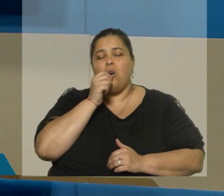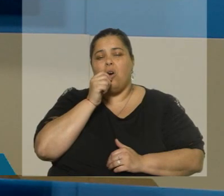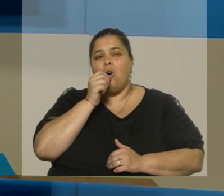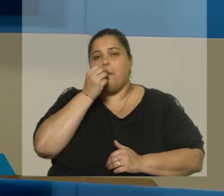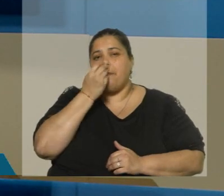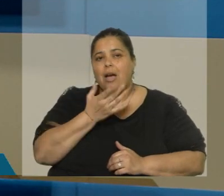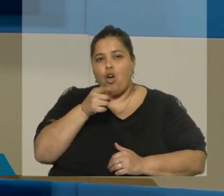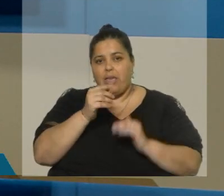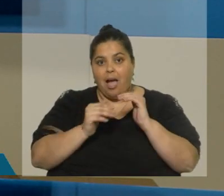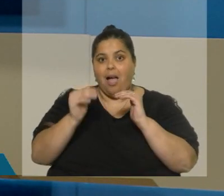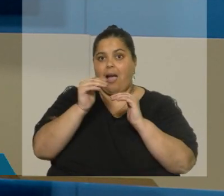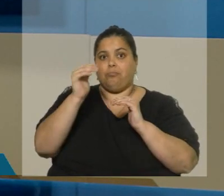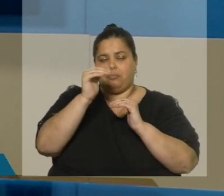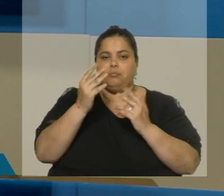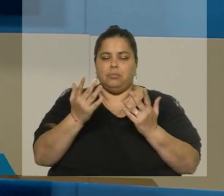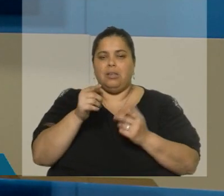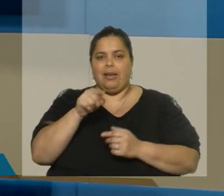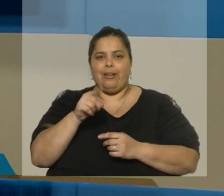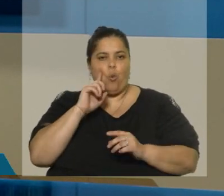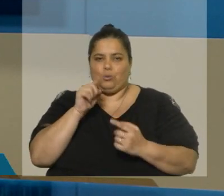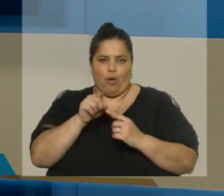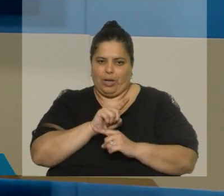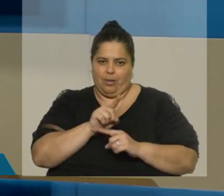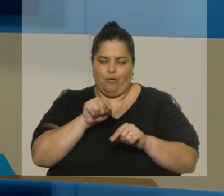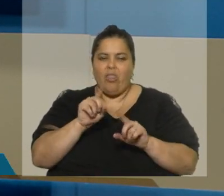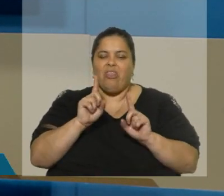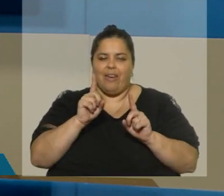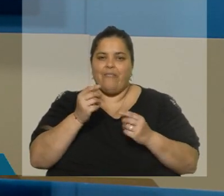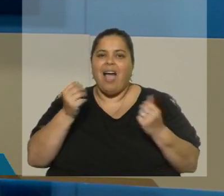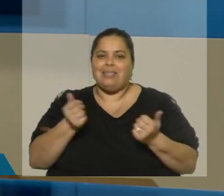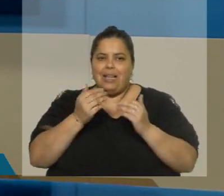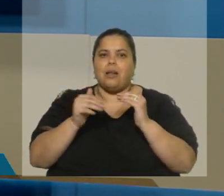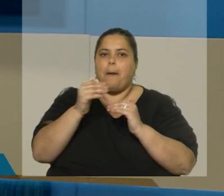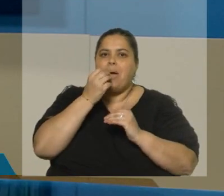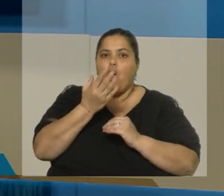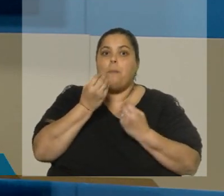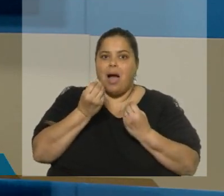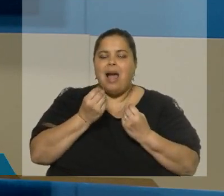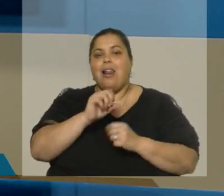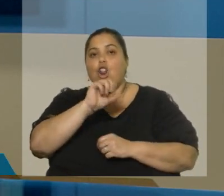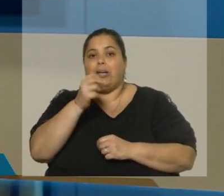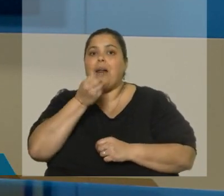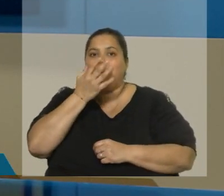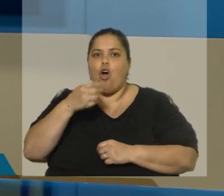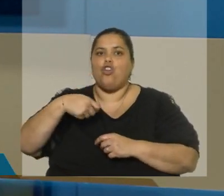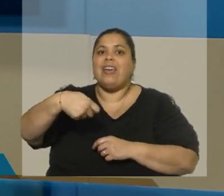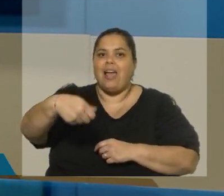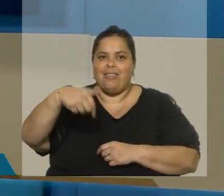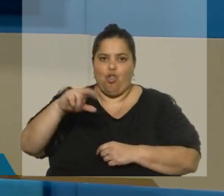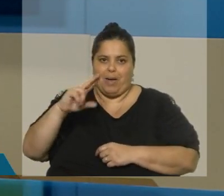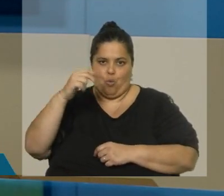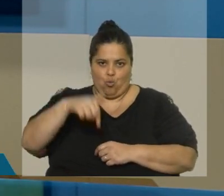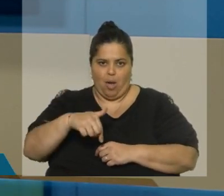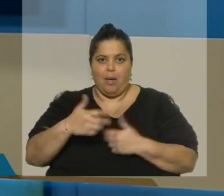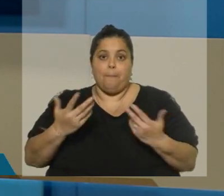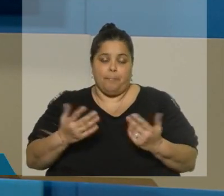escalas no es un fin, ¿verdad? En realidad es un medio para lograr mejores condiciones de acceso al crédito al país, pero es buena cosa tenerlo. No hay